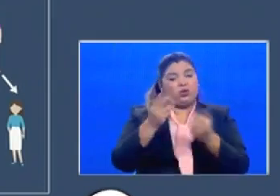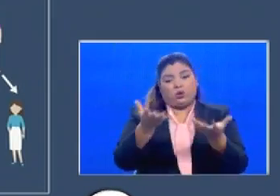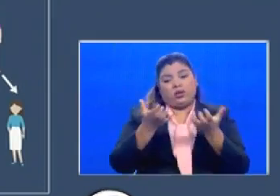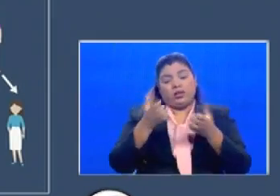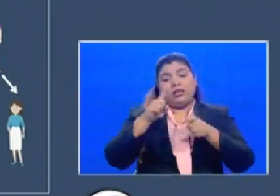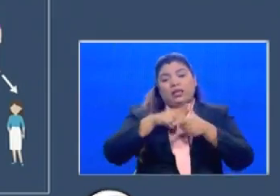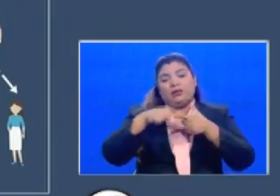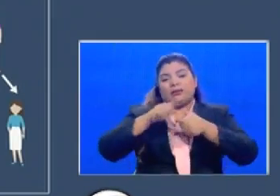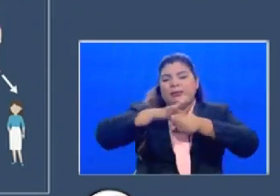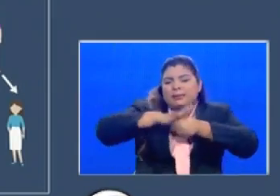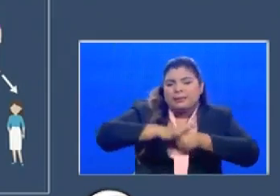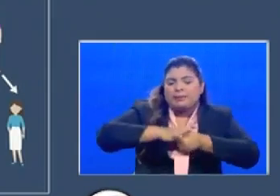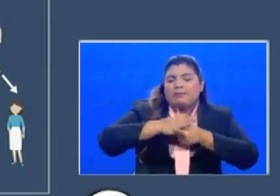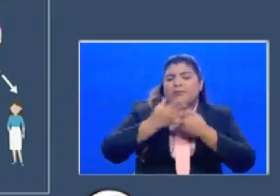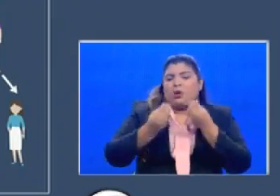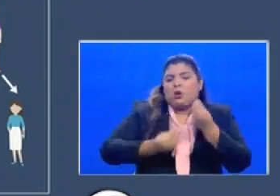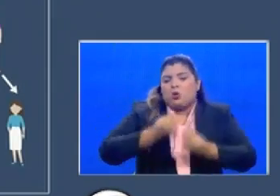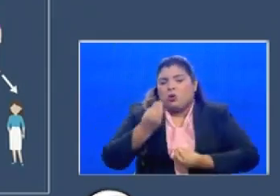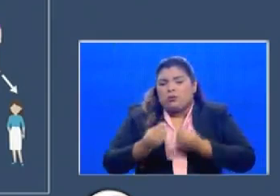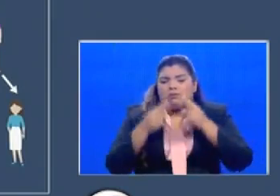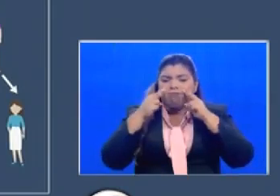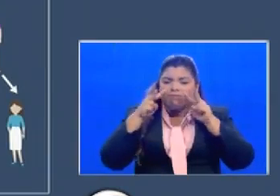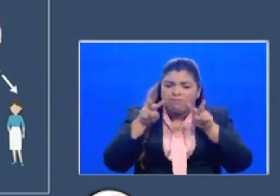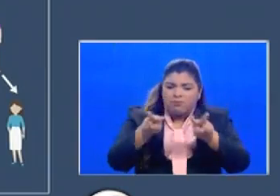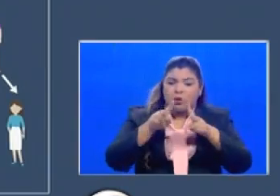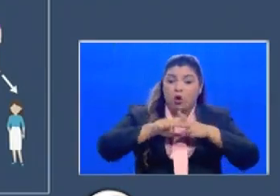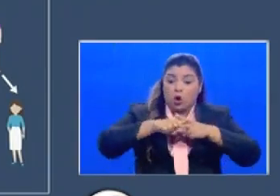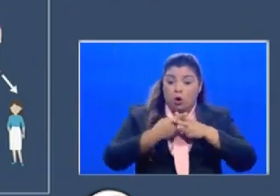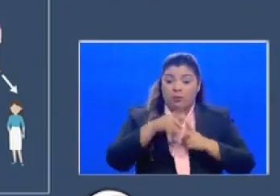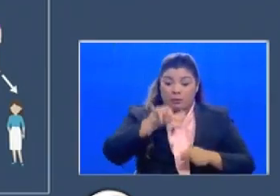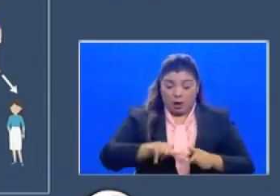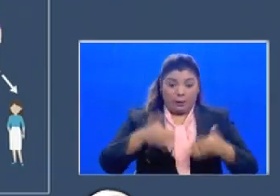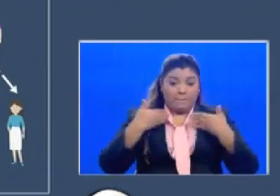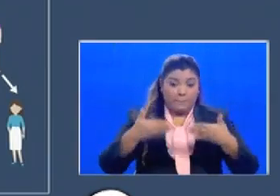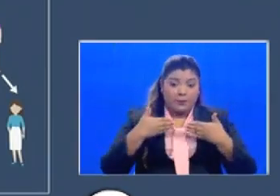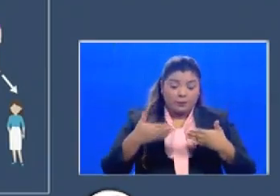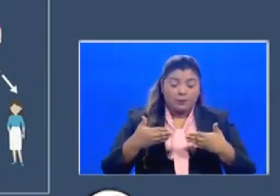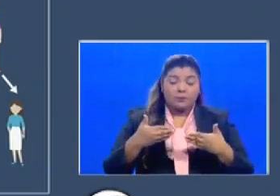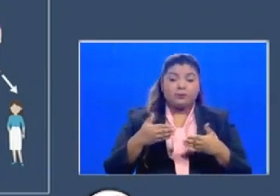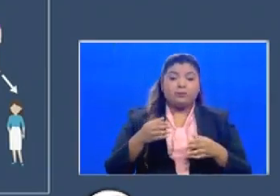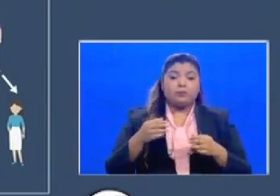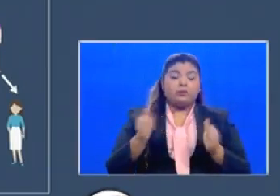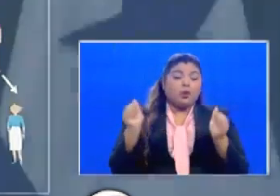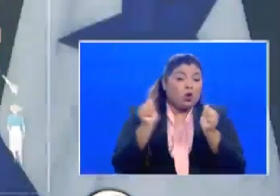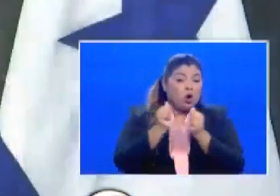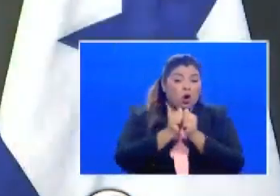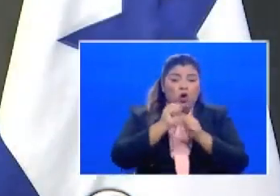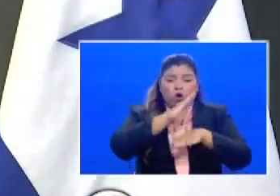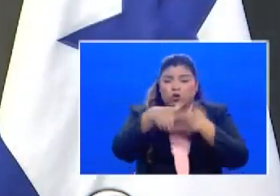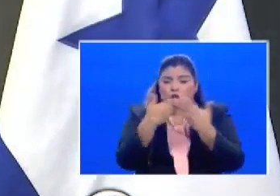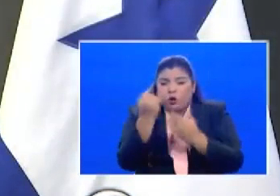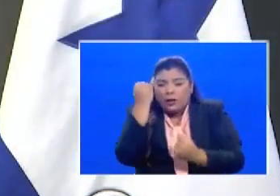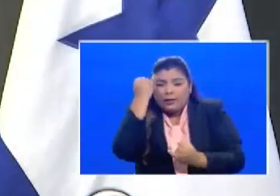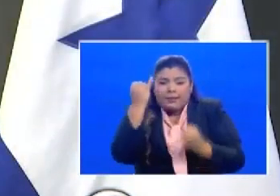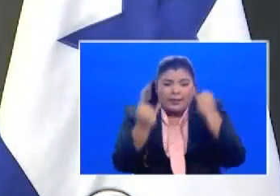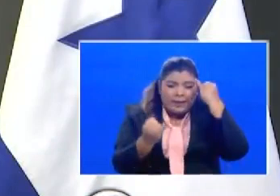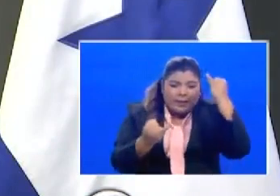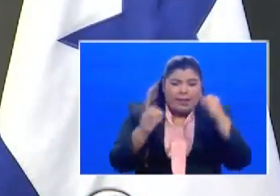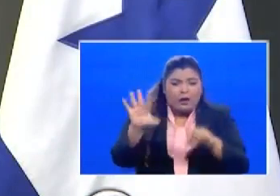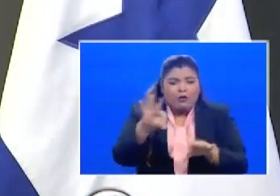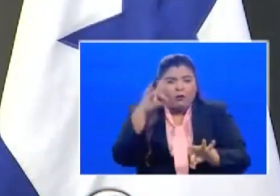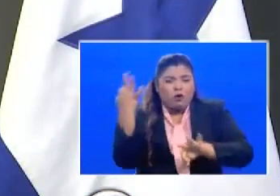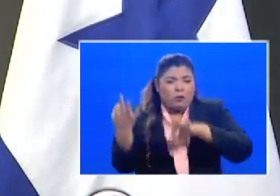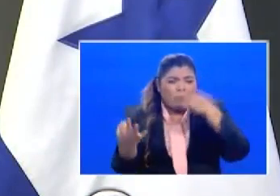que es lo que estamos viendo inicialmente aquí en Panamá es que con todas estas estrategias de quedarse en casa